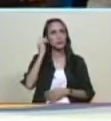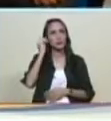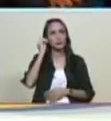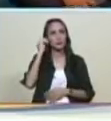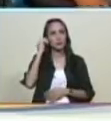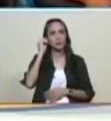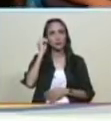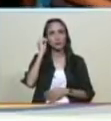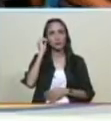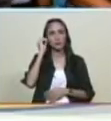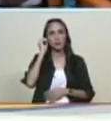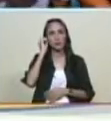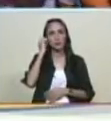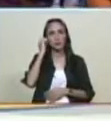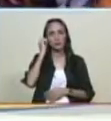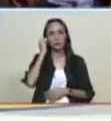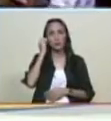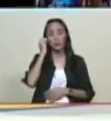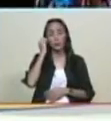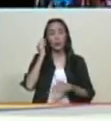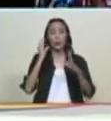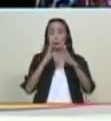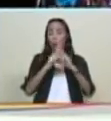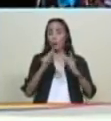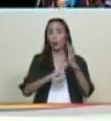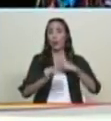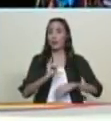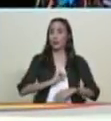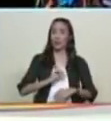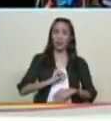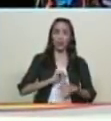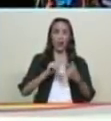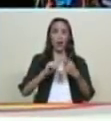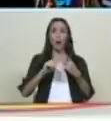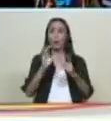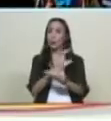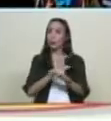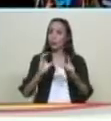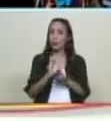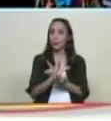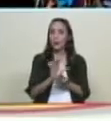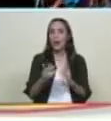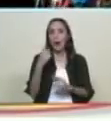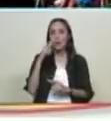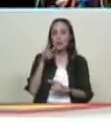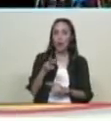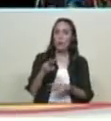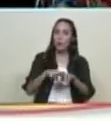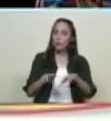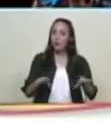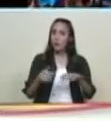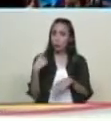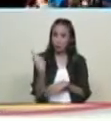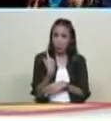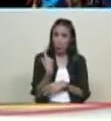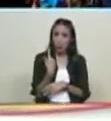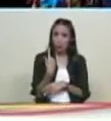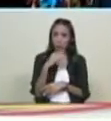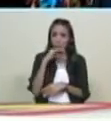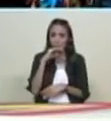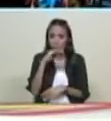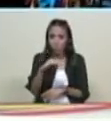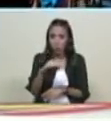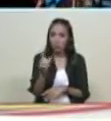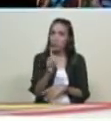nuestra cultura nuestra identidad y lo más bonito jefe no eran los niños solos estaban los niños con sus papás sus hermanos